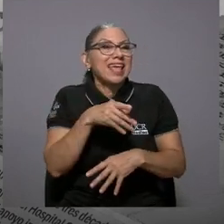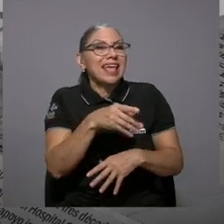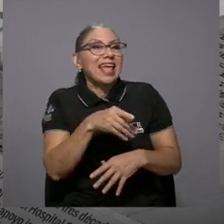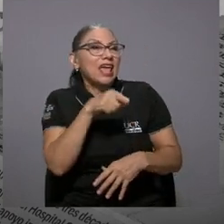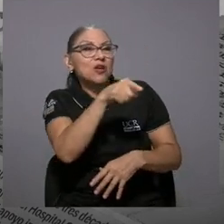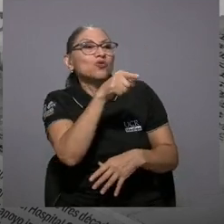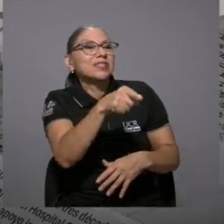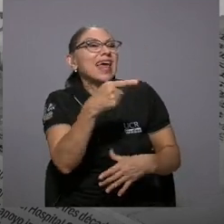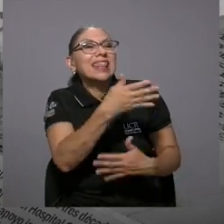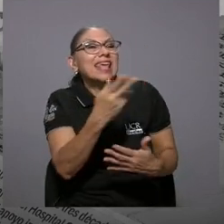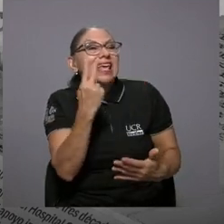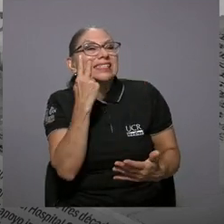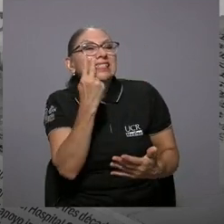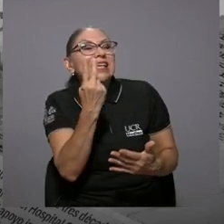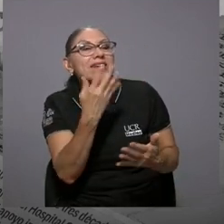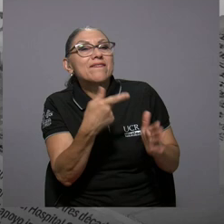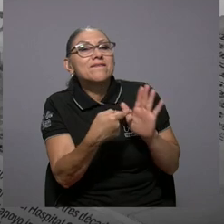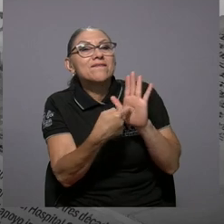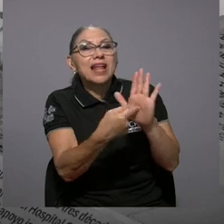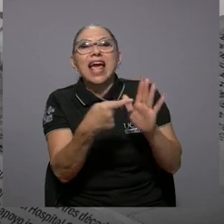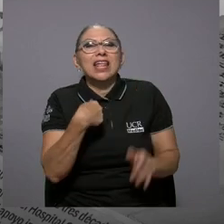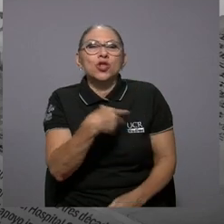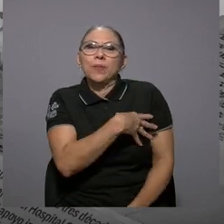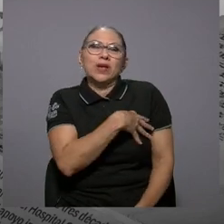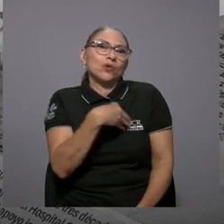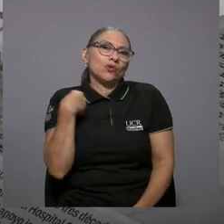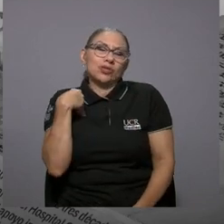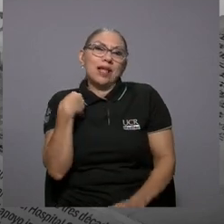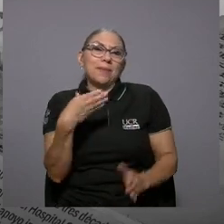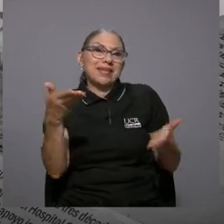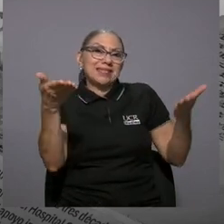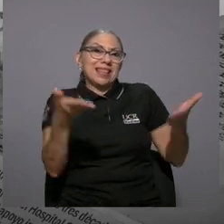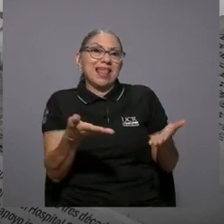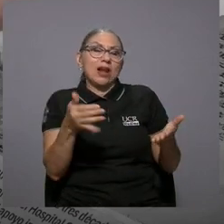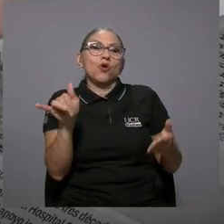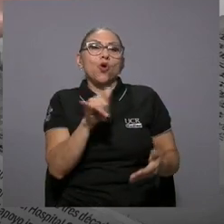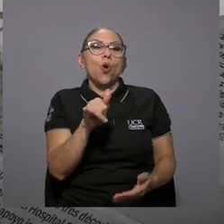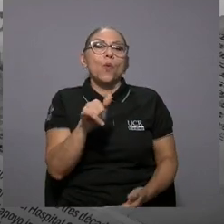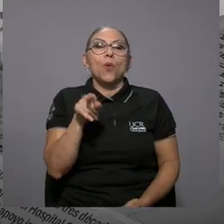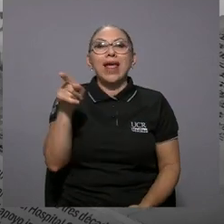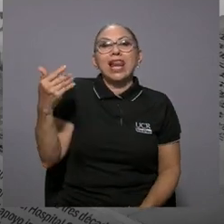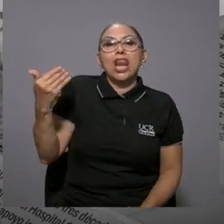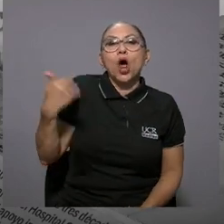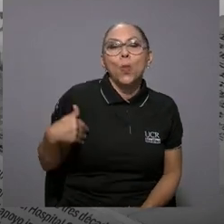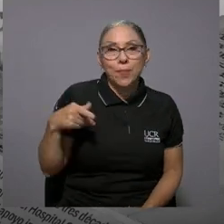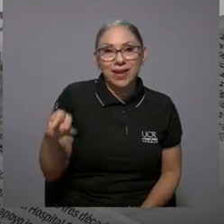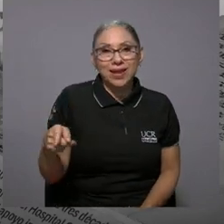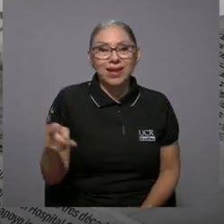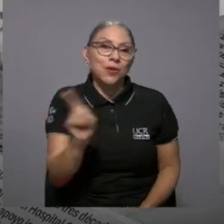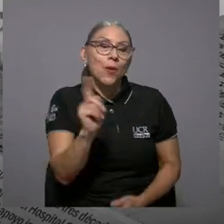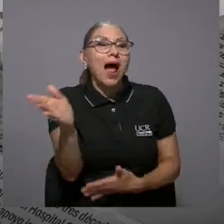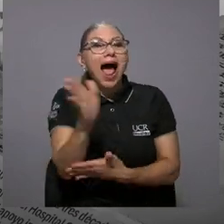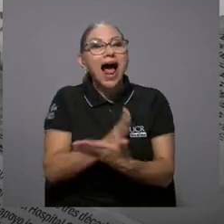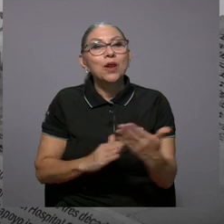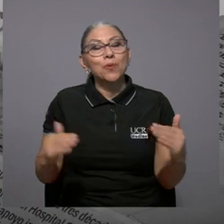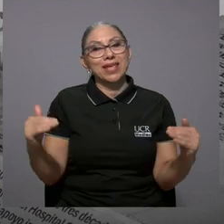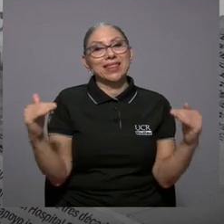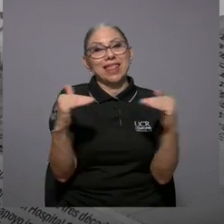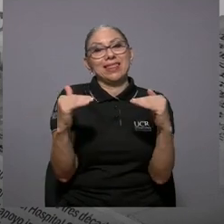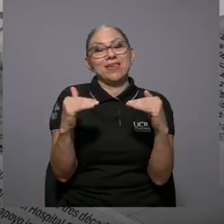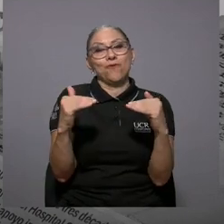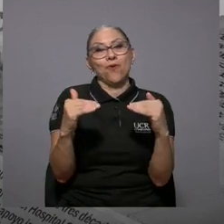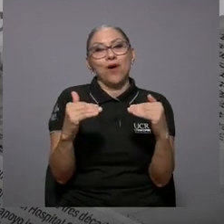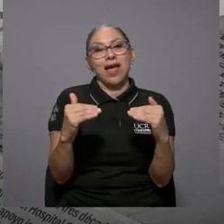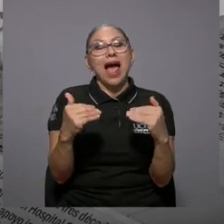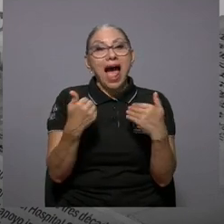no me gusta presentarlo desde el punto de vista como el hombre sino en algo equitativo